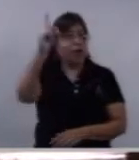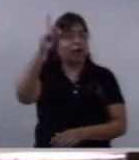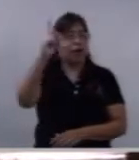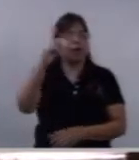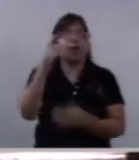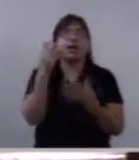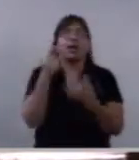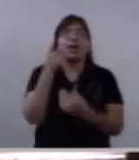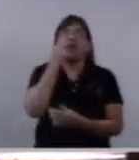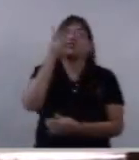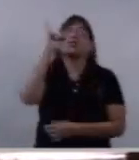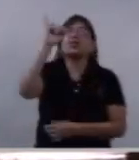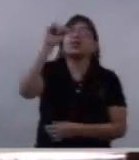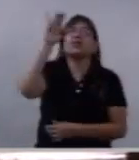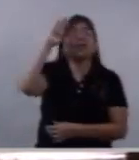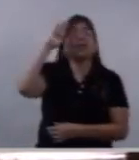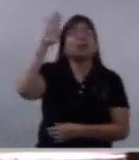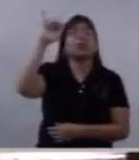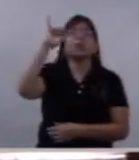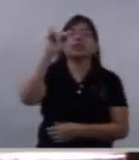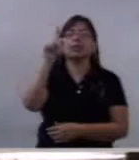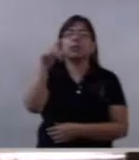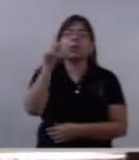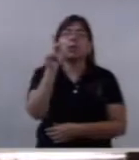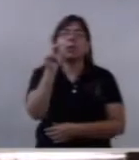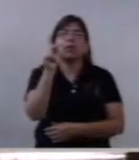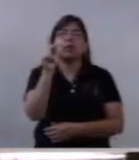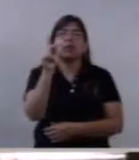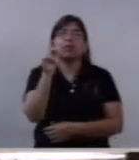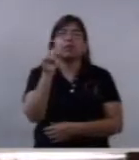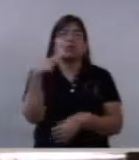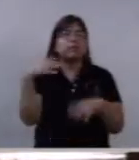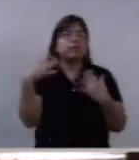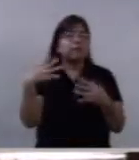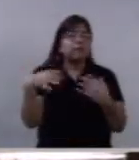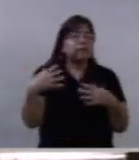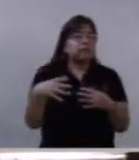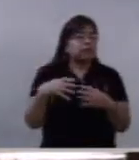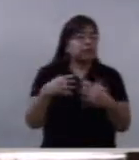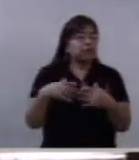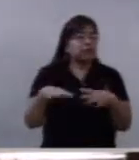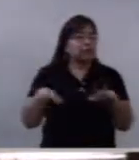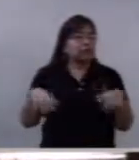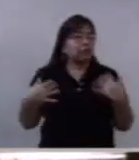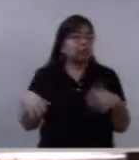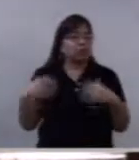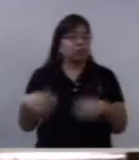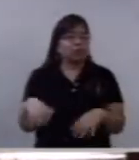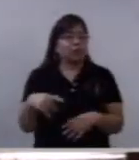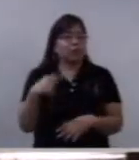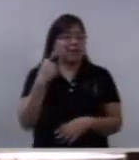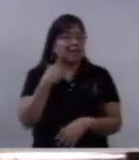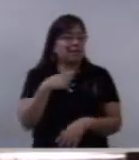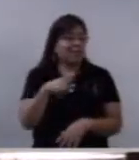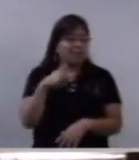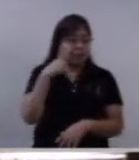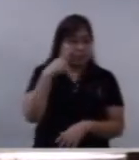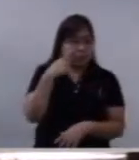decimos que sí, pero luego cuando enfrentamos la vida cotidiana,